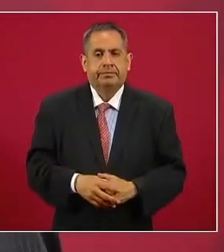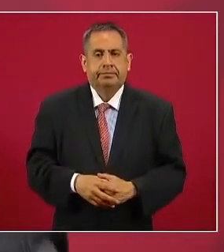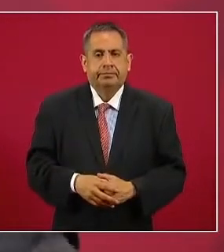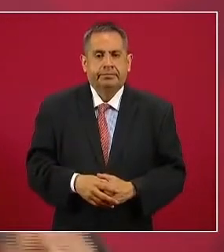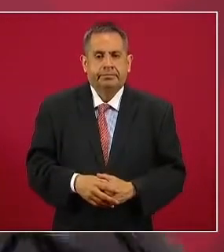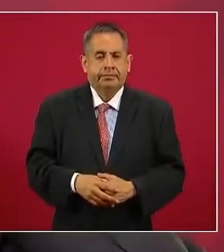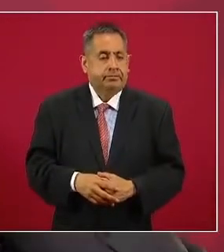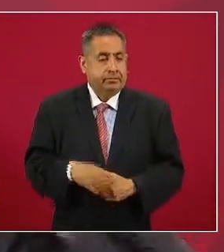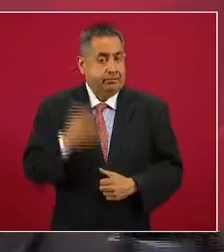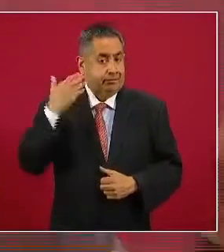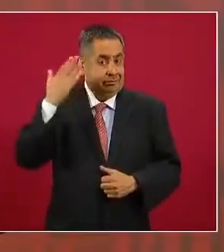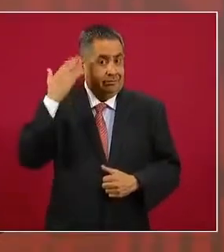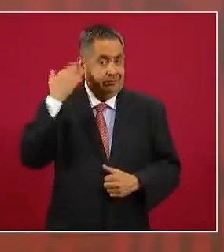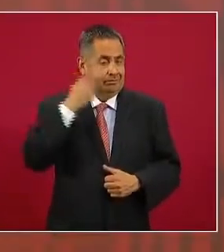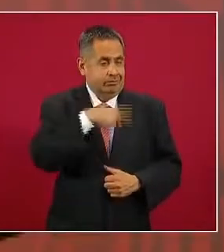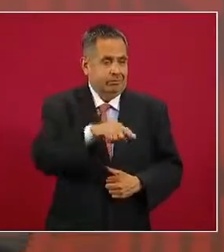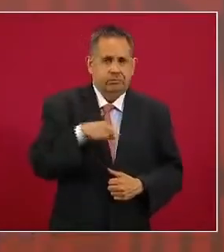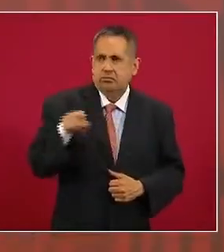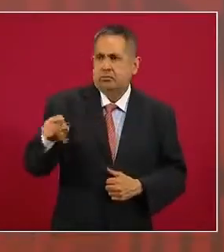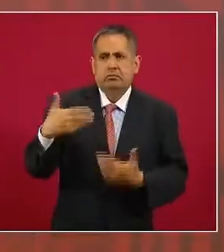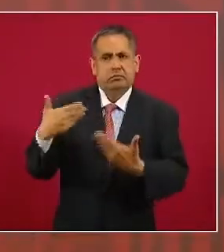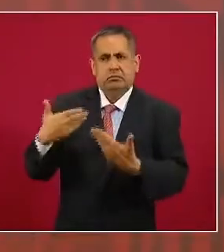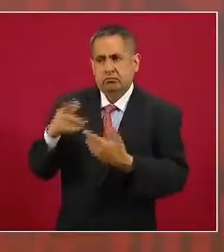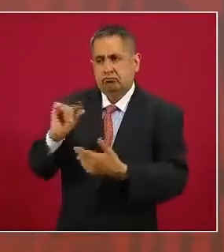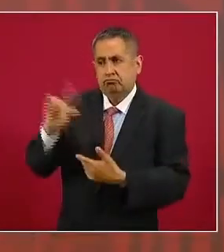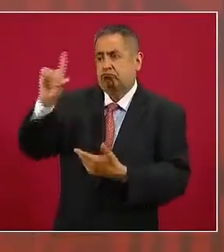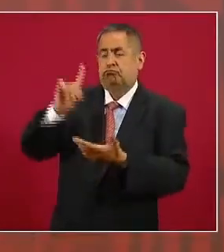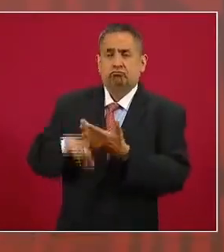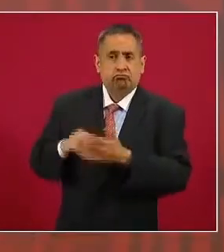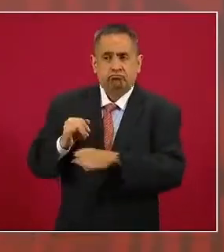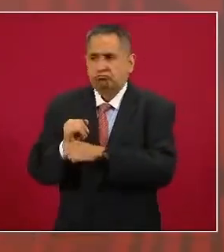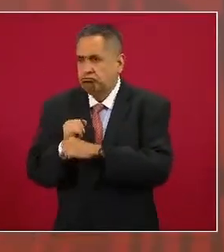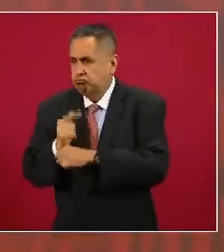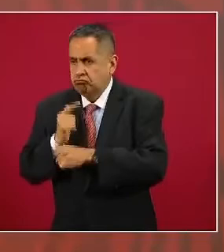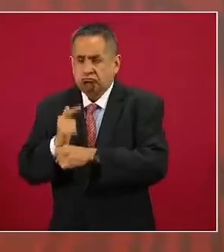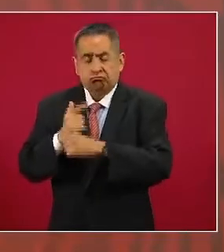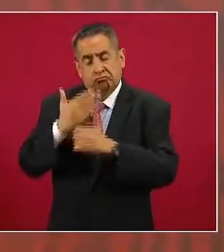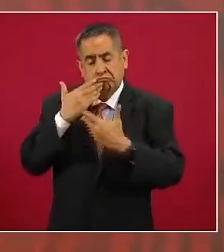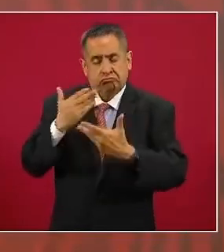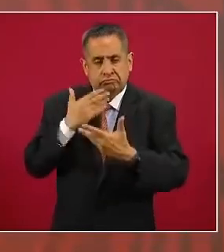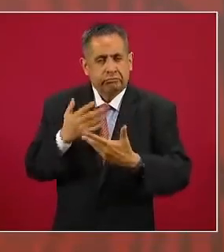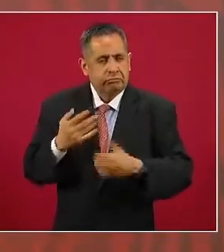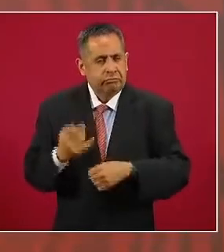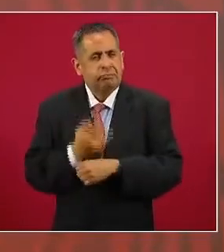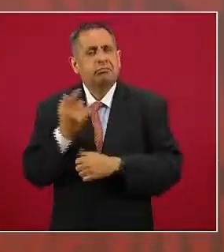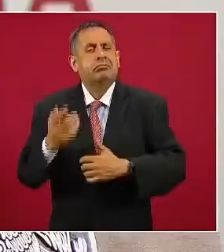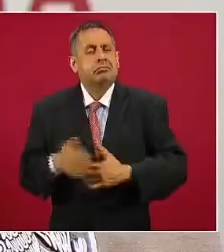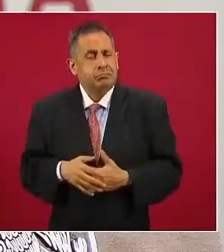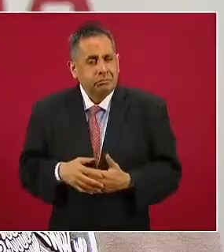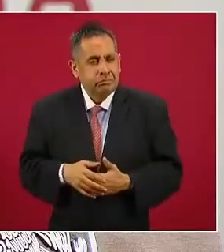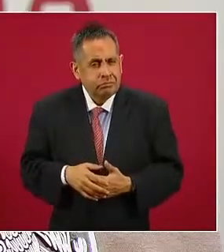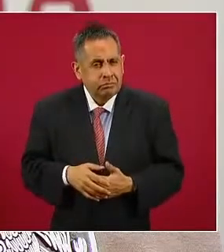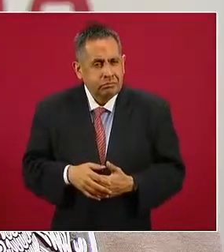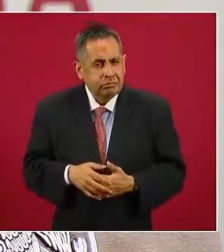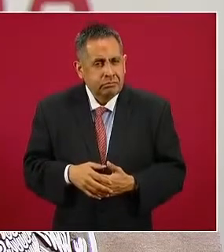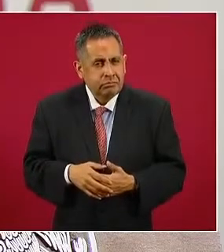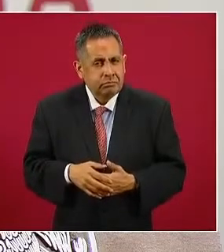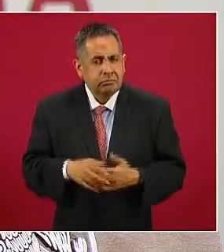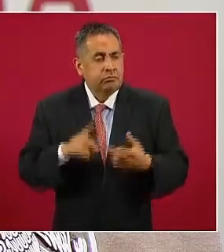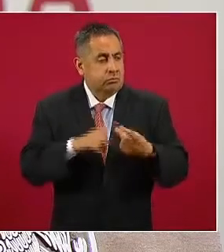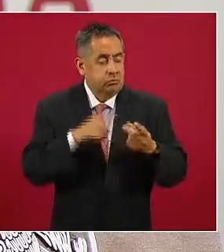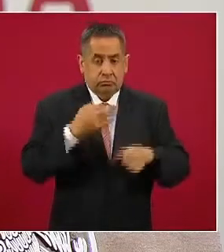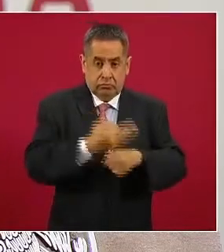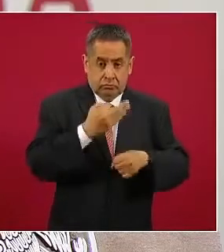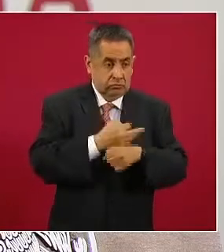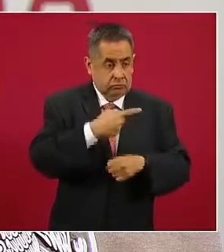y que eran profesionales profesionales ¿cuándo han visto ustedes un reportaje así